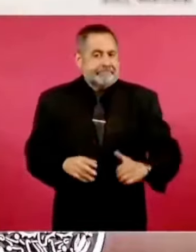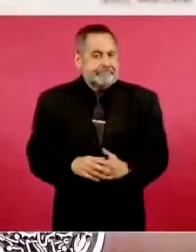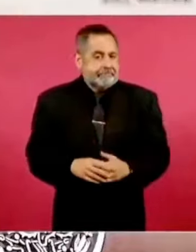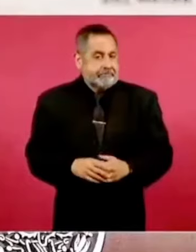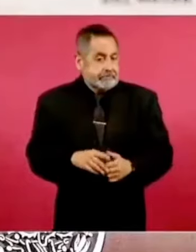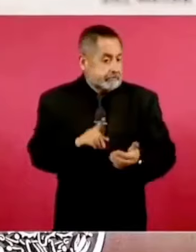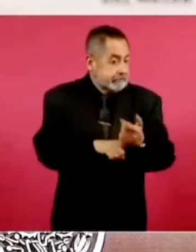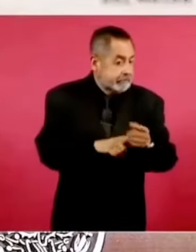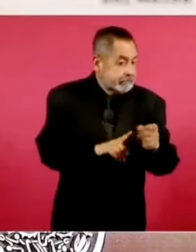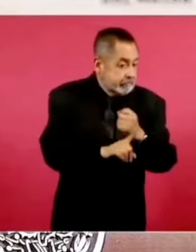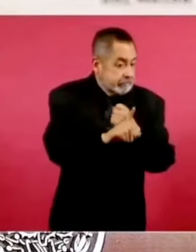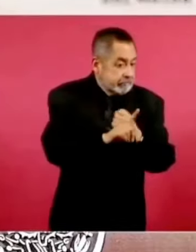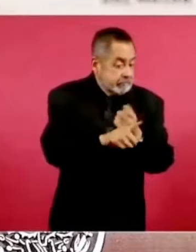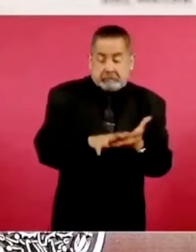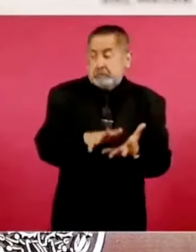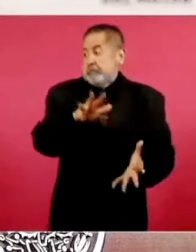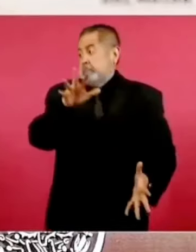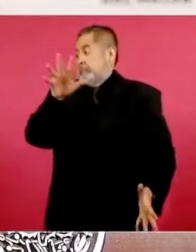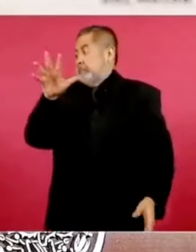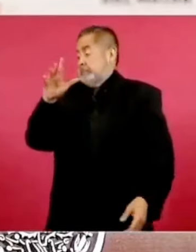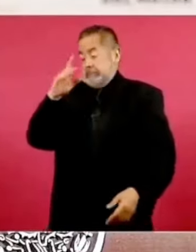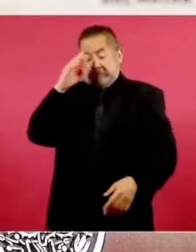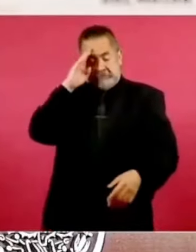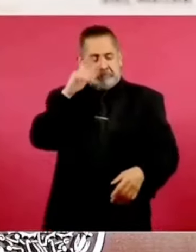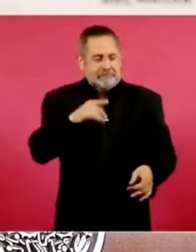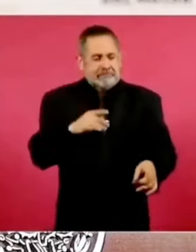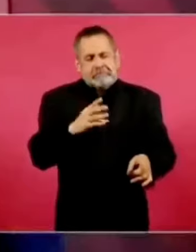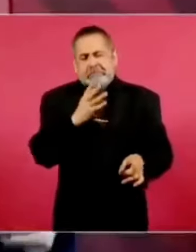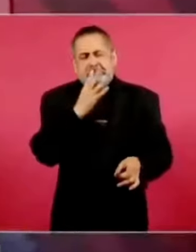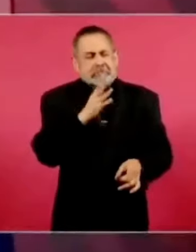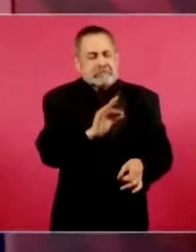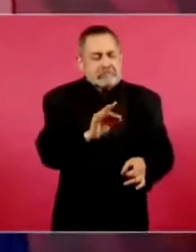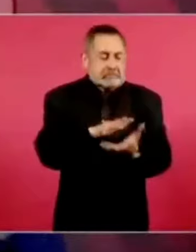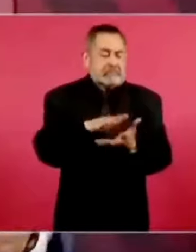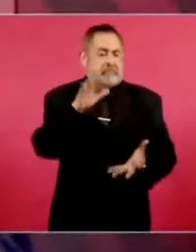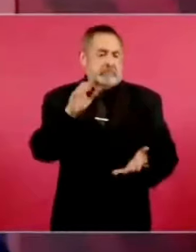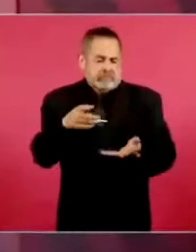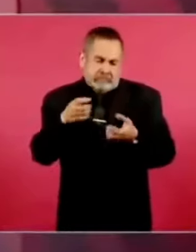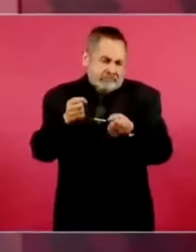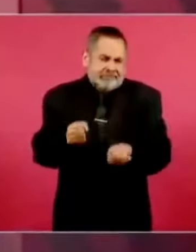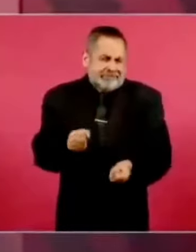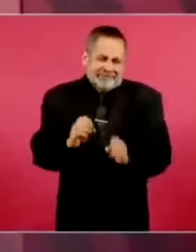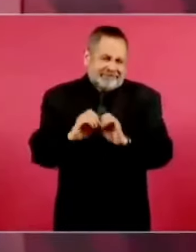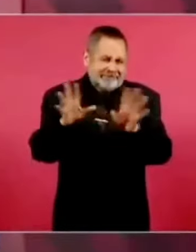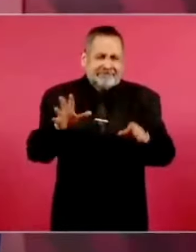escenario? O